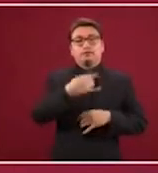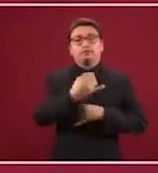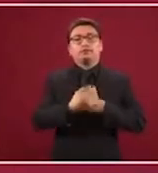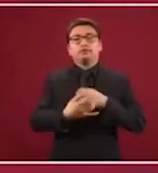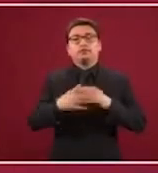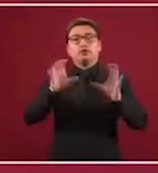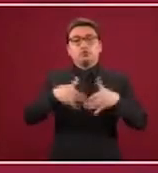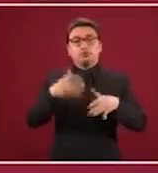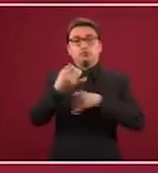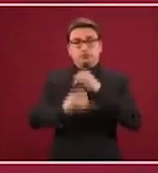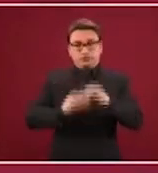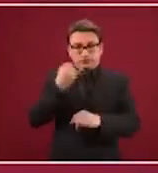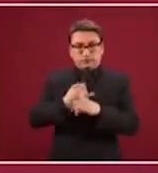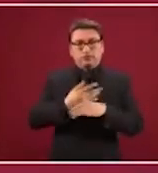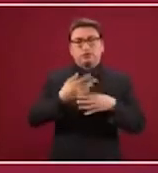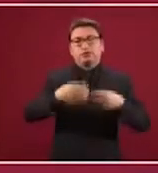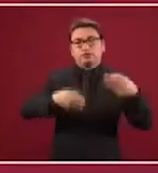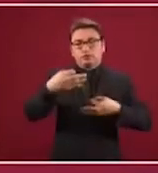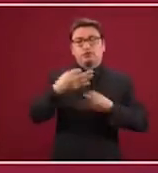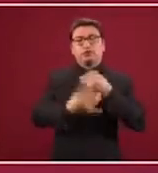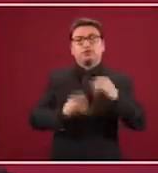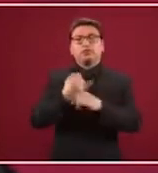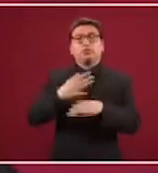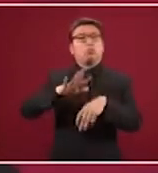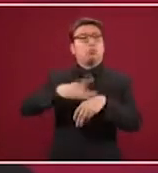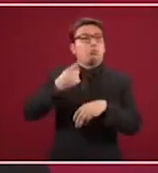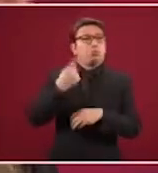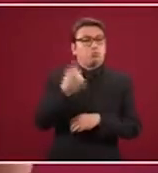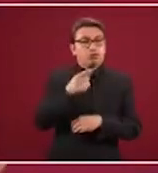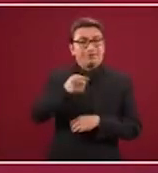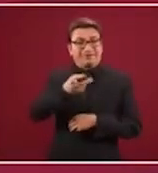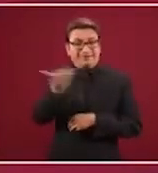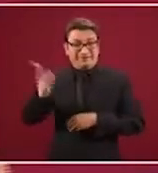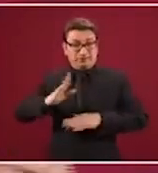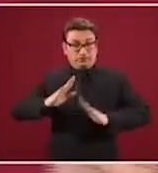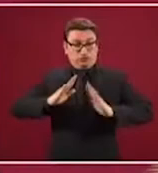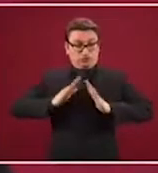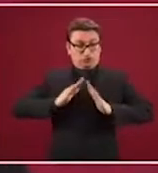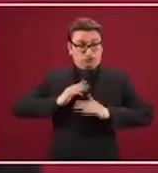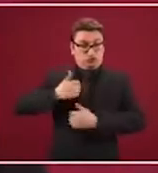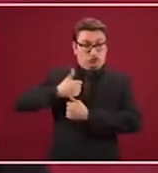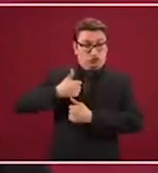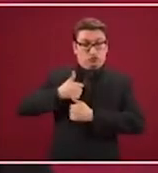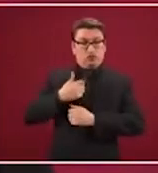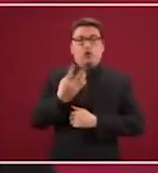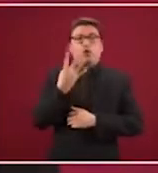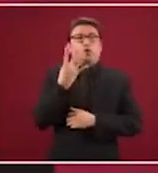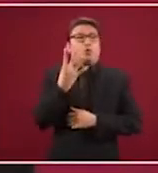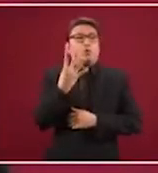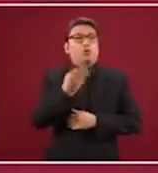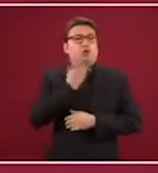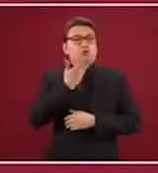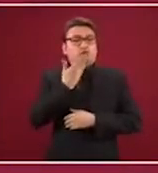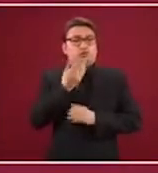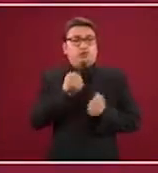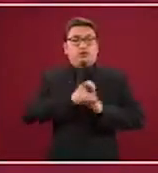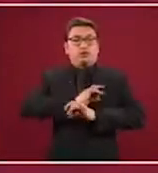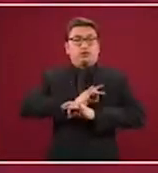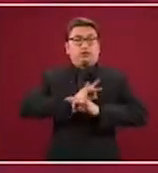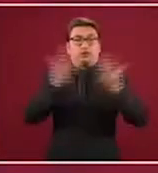comunidad internacional porque se pone con este tipo de asedio, de pasar de cuatro vigilantes y de pronto tienes